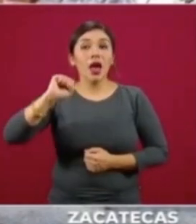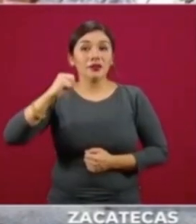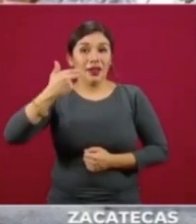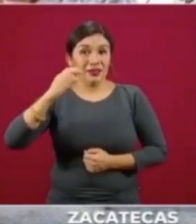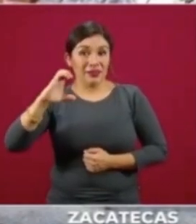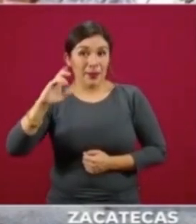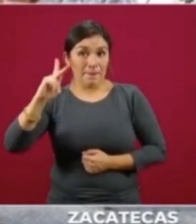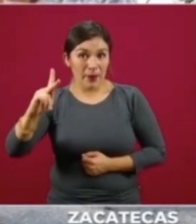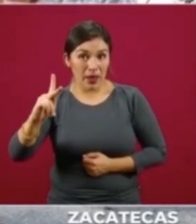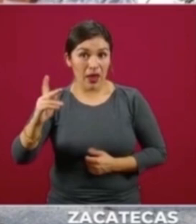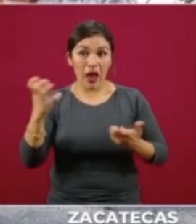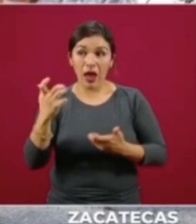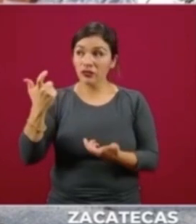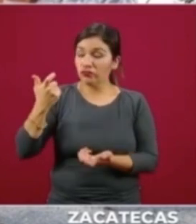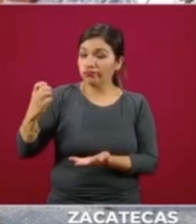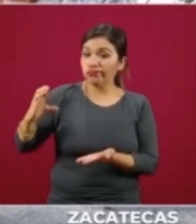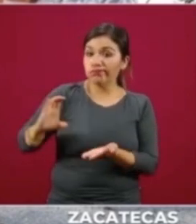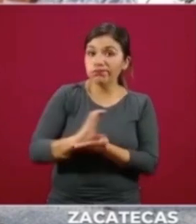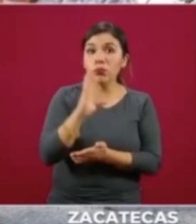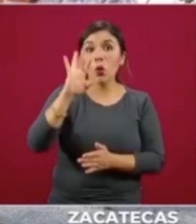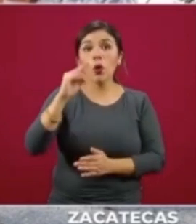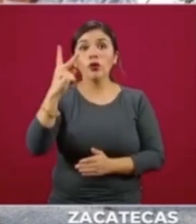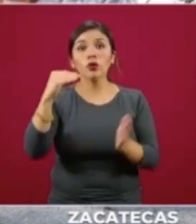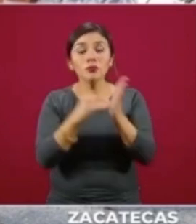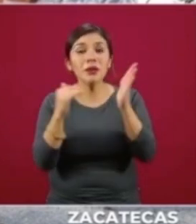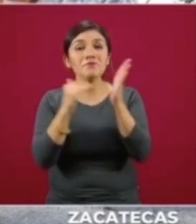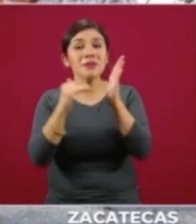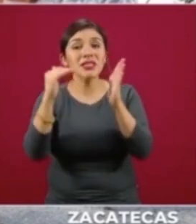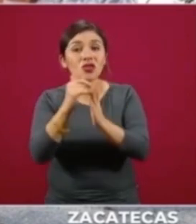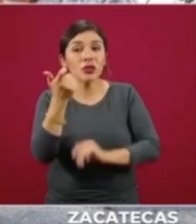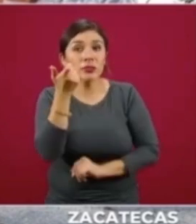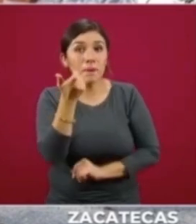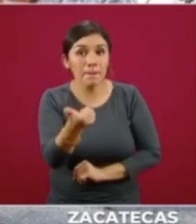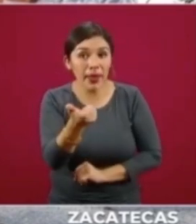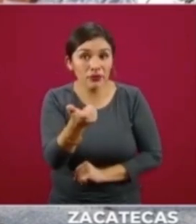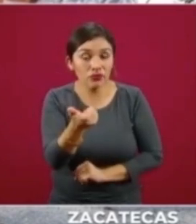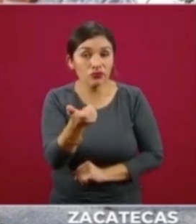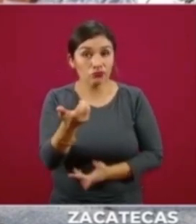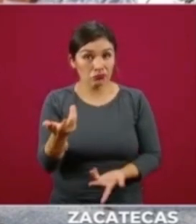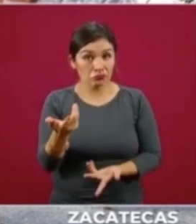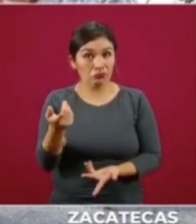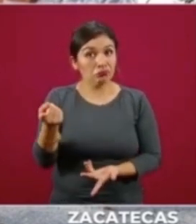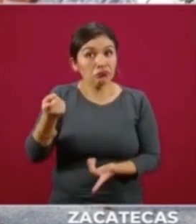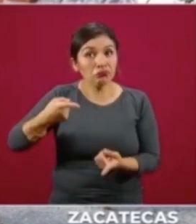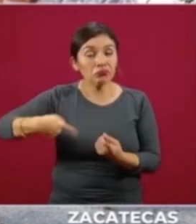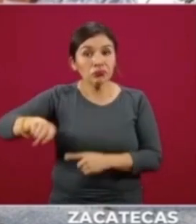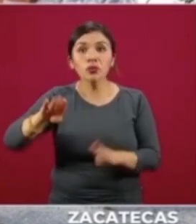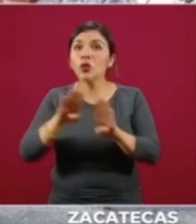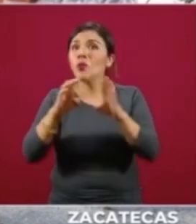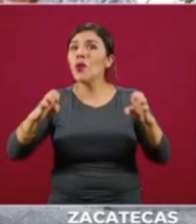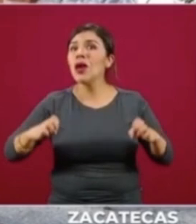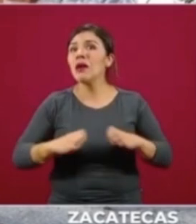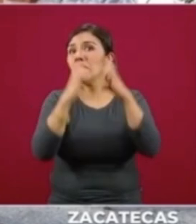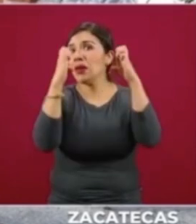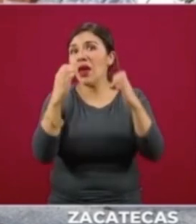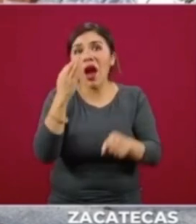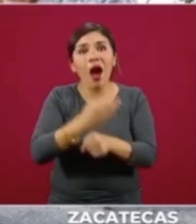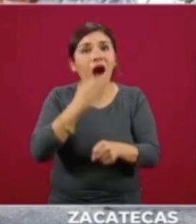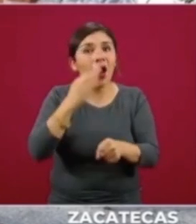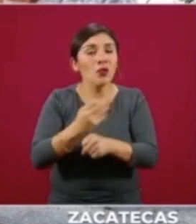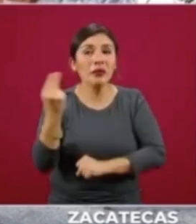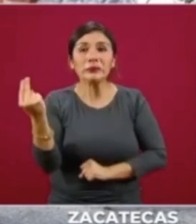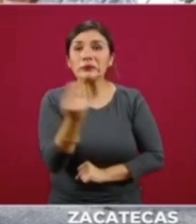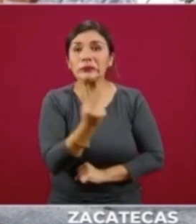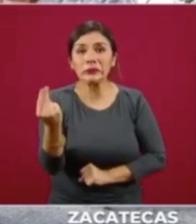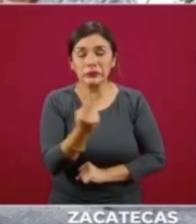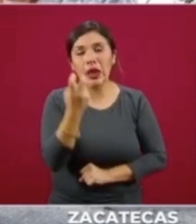Hacienda nos transfirió 42 mil millones de pesos, de manera emergente. Aquí